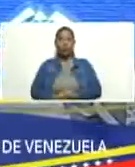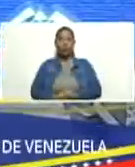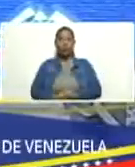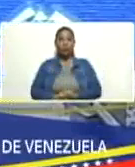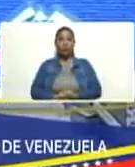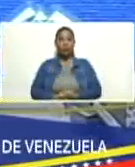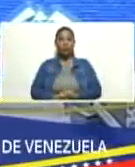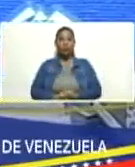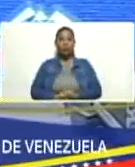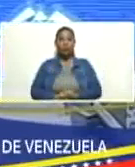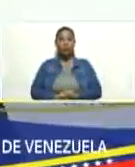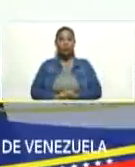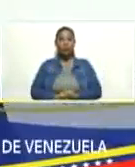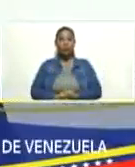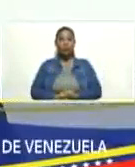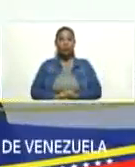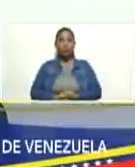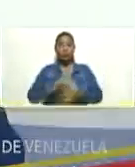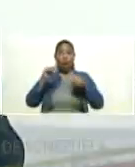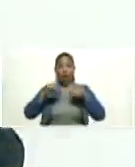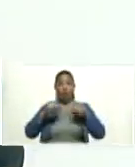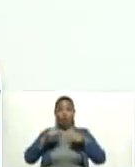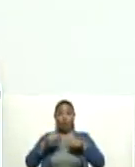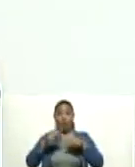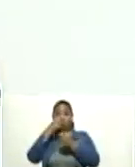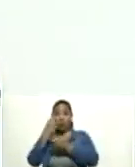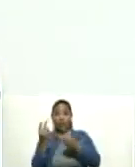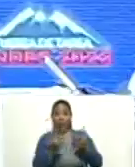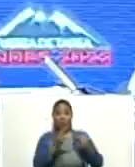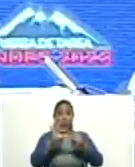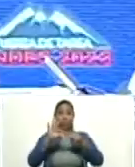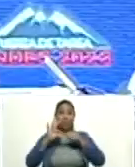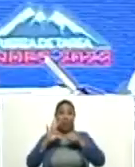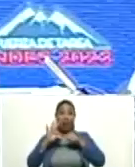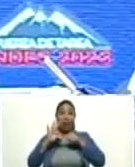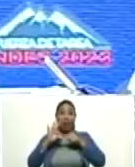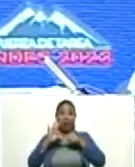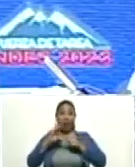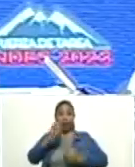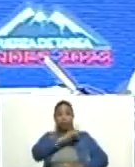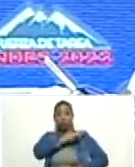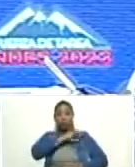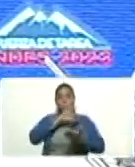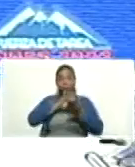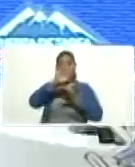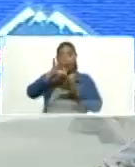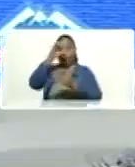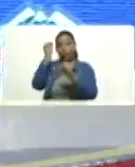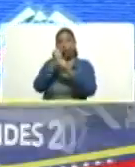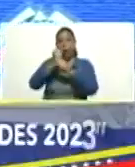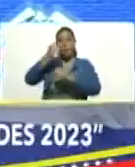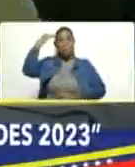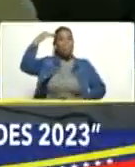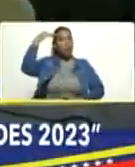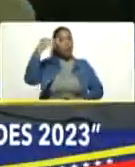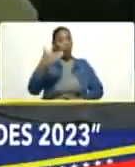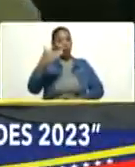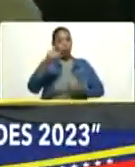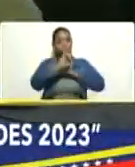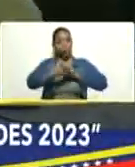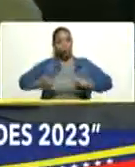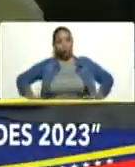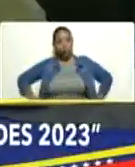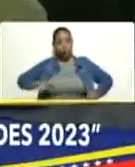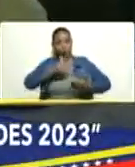Paredes. Está de manera invitado especial, el comandante estratégico operacional de la Fuerza Armada